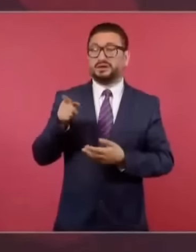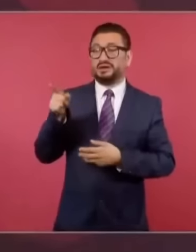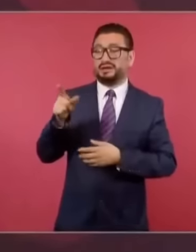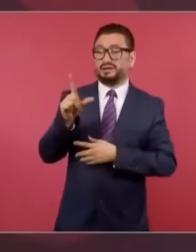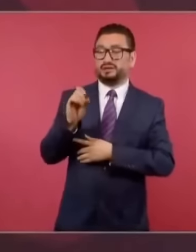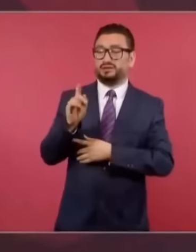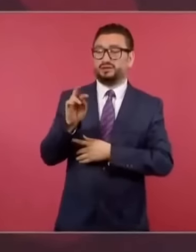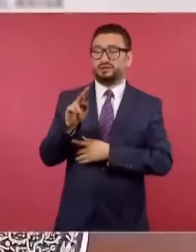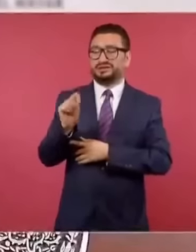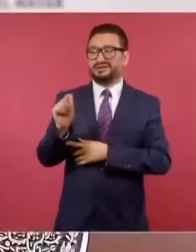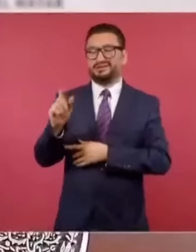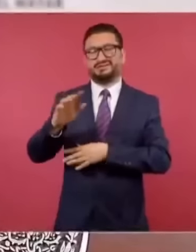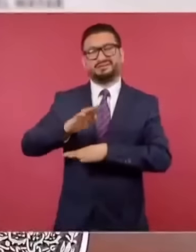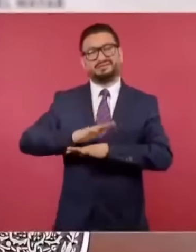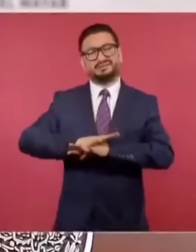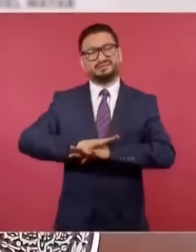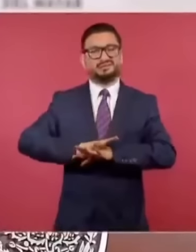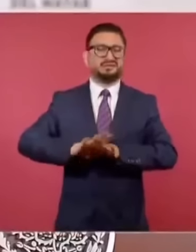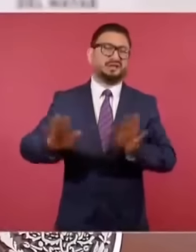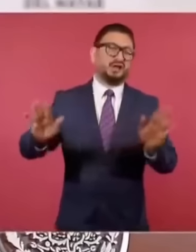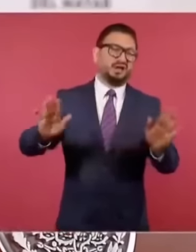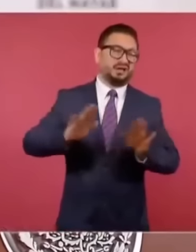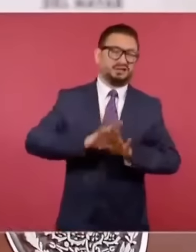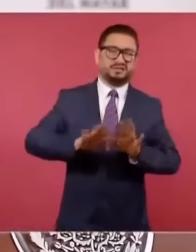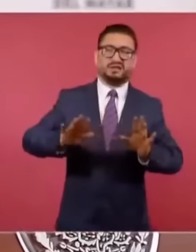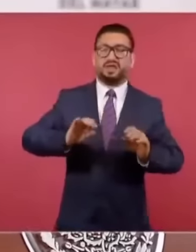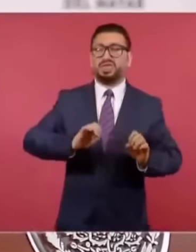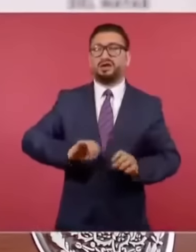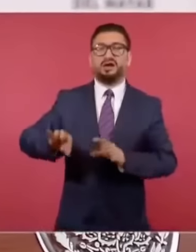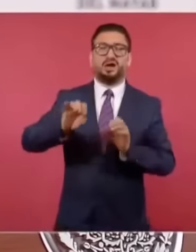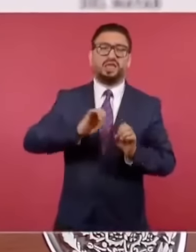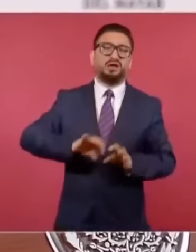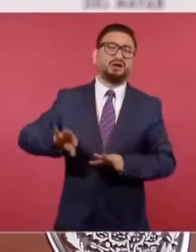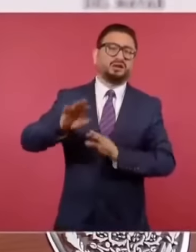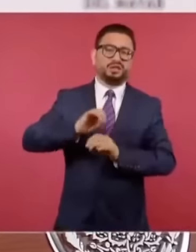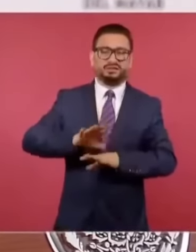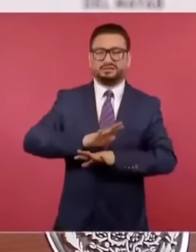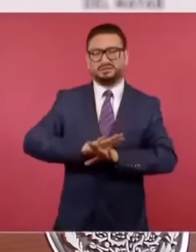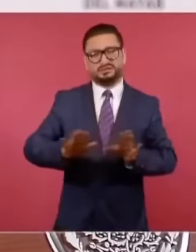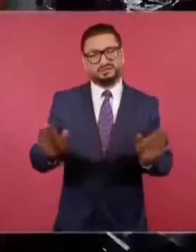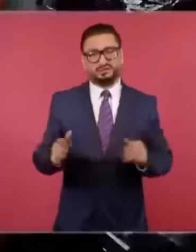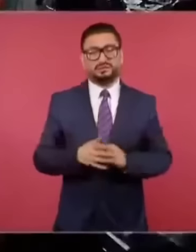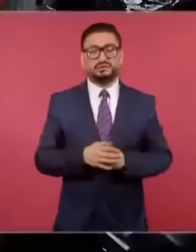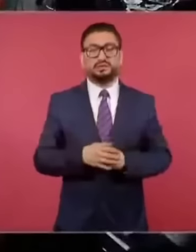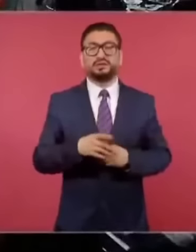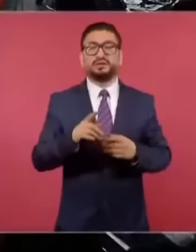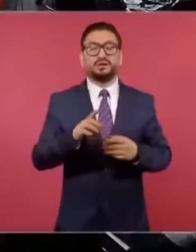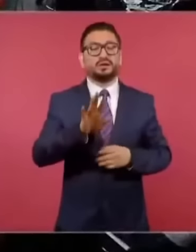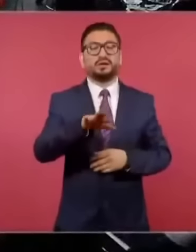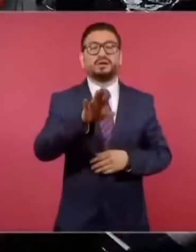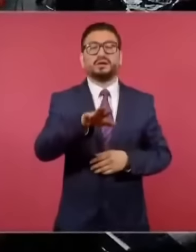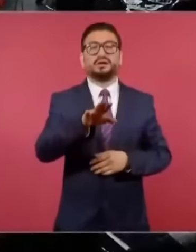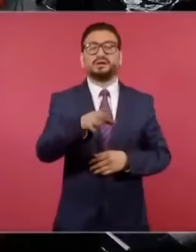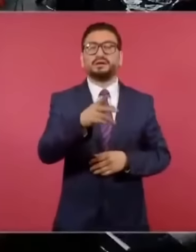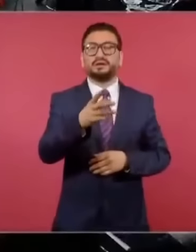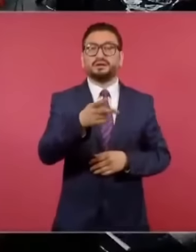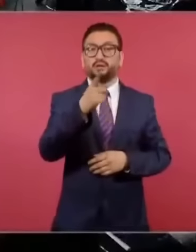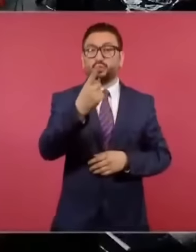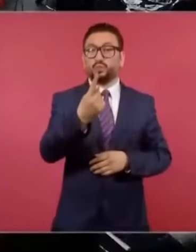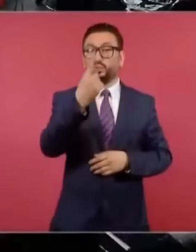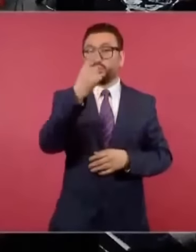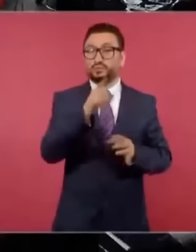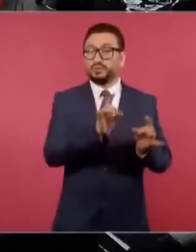ya ha sido muy apapachado. Hay una circunstancia en este caso particular, presidente,